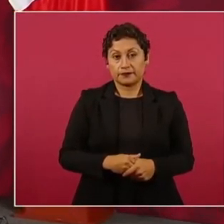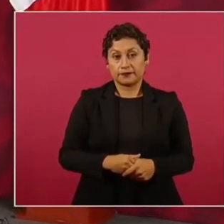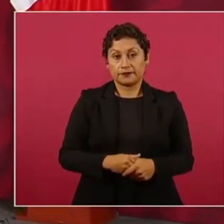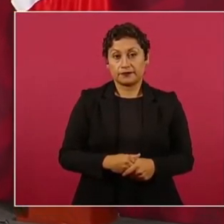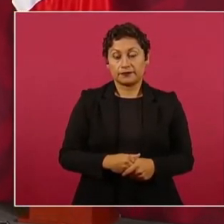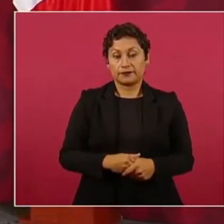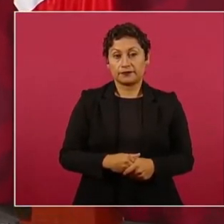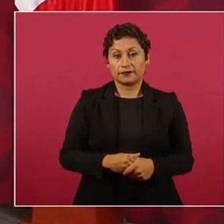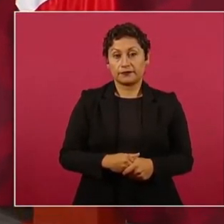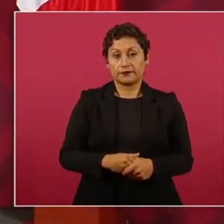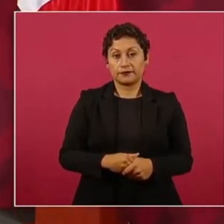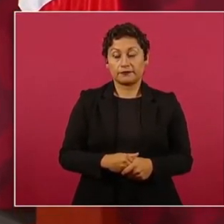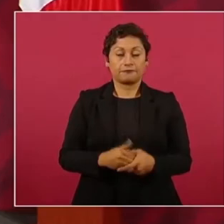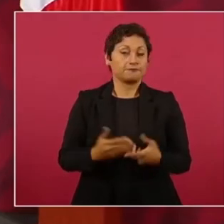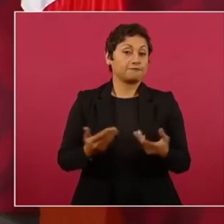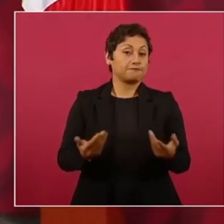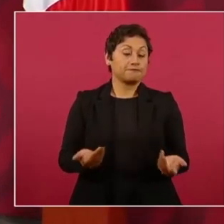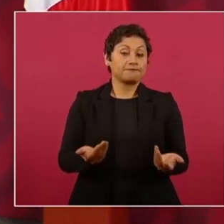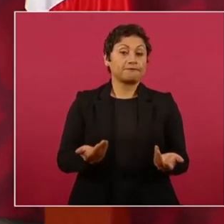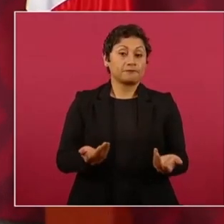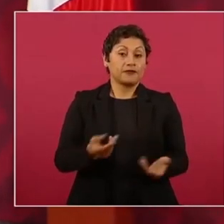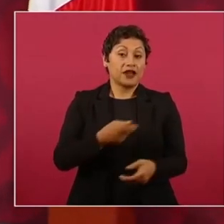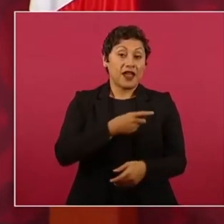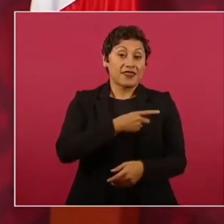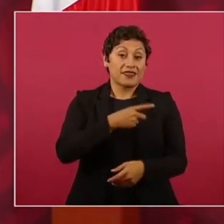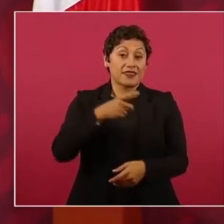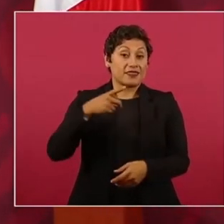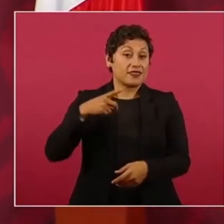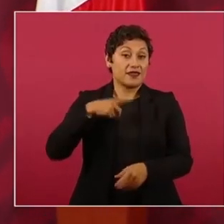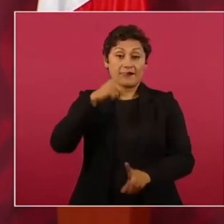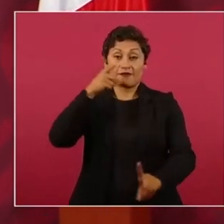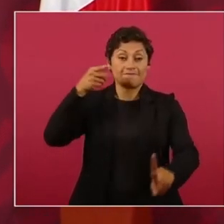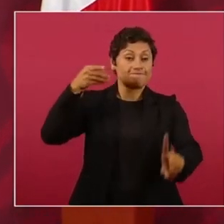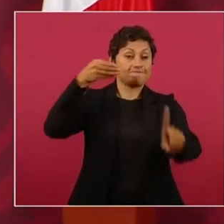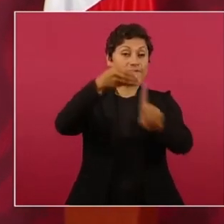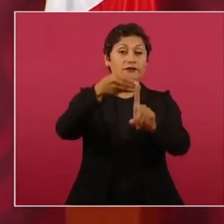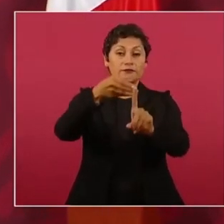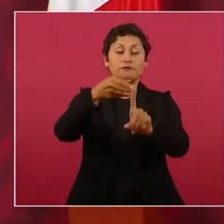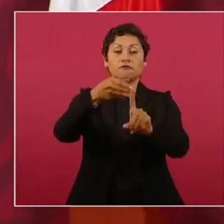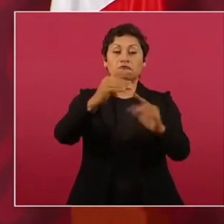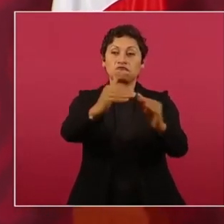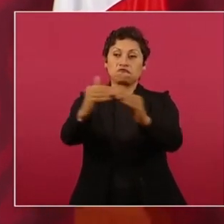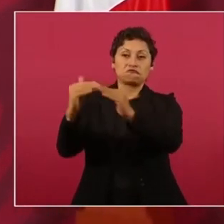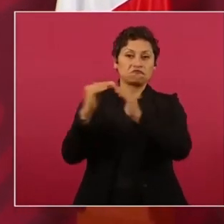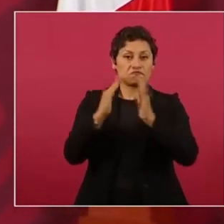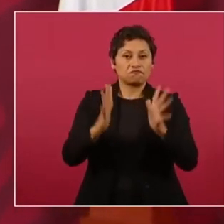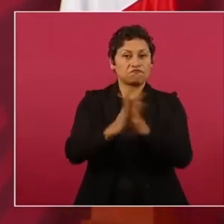tiene que buscar la democracia siempre,